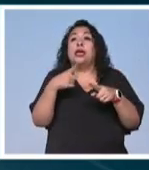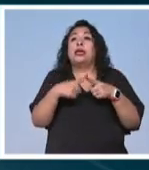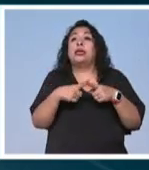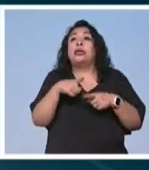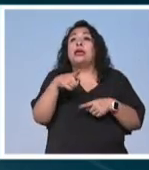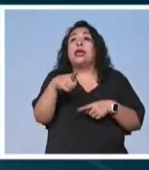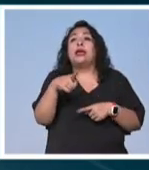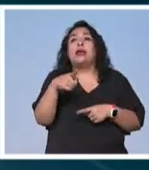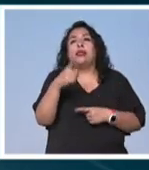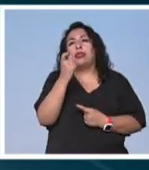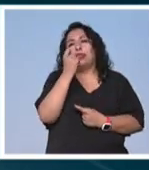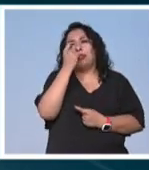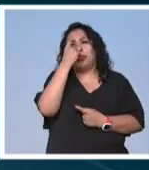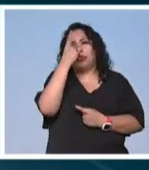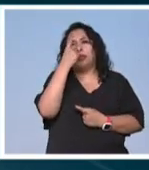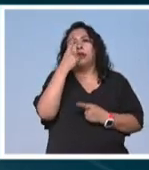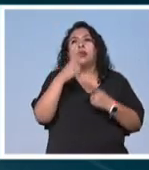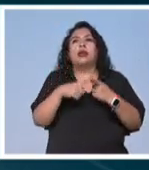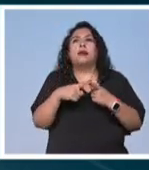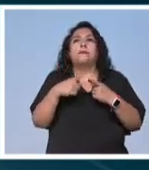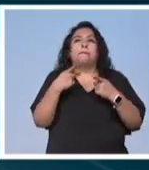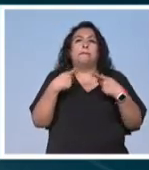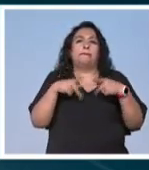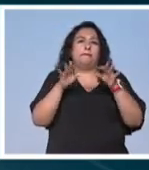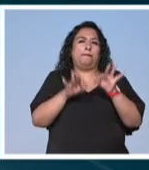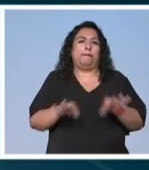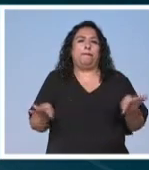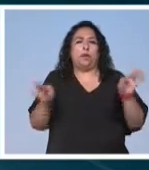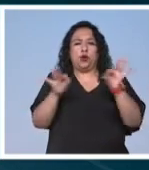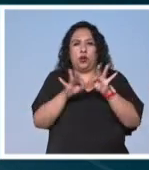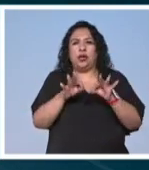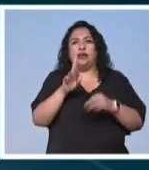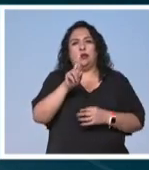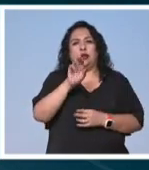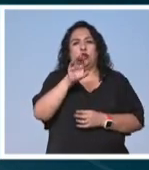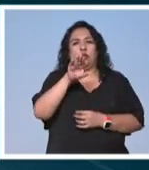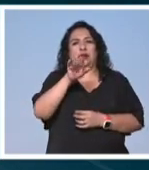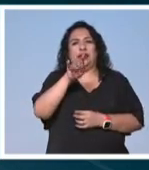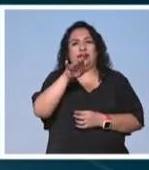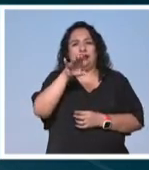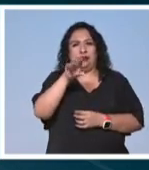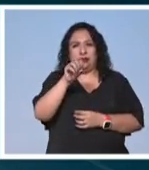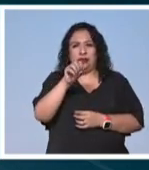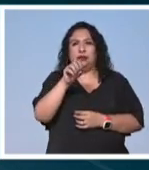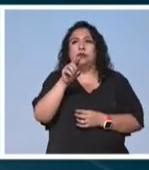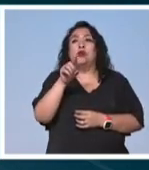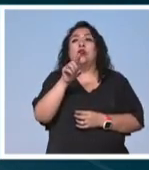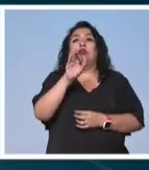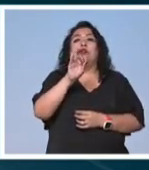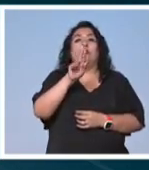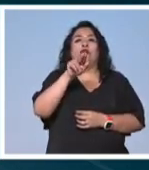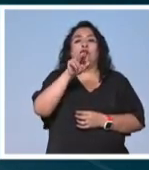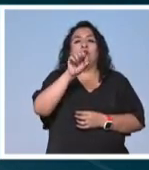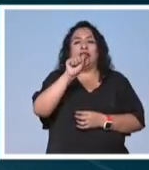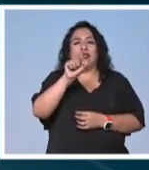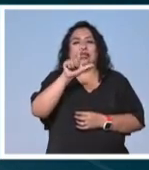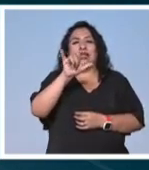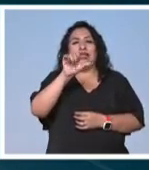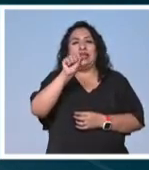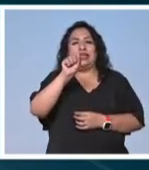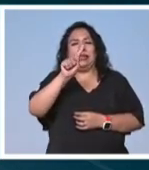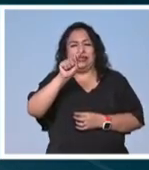con una creación de una de las figuras más importantes del romanticismo Franz Liszt compositor